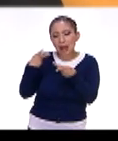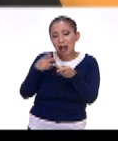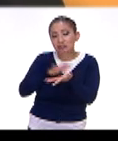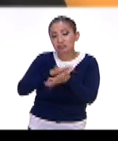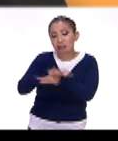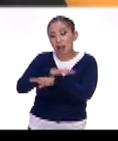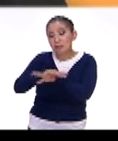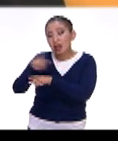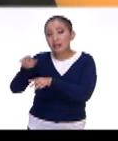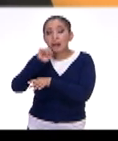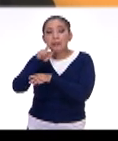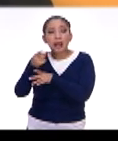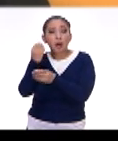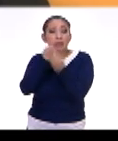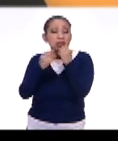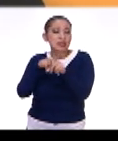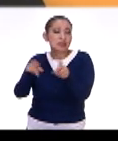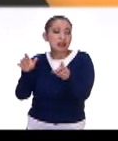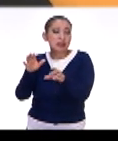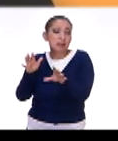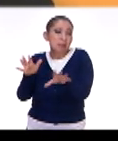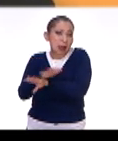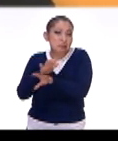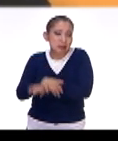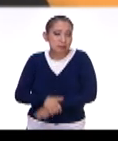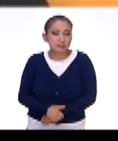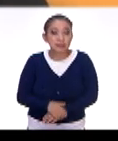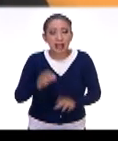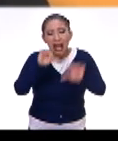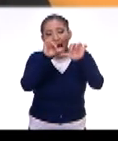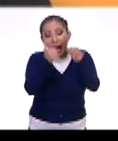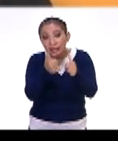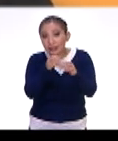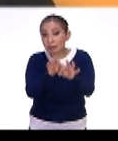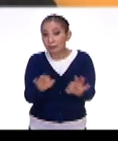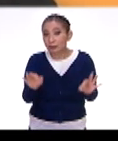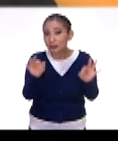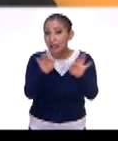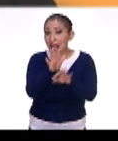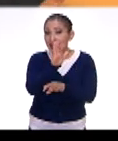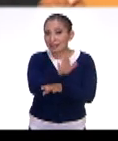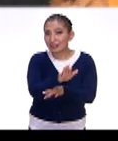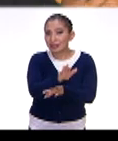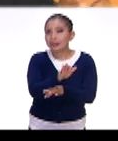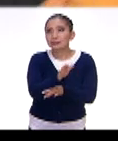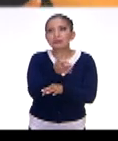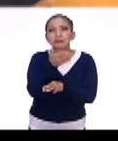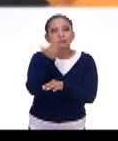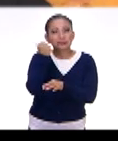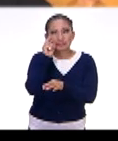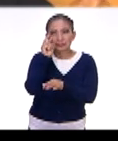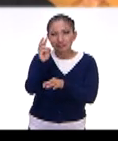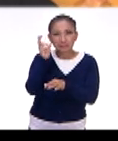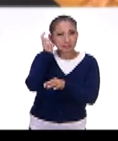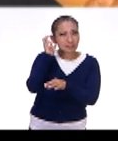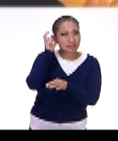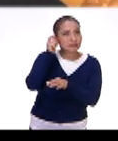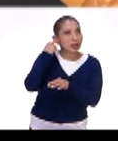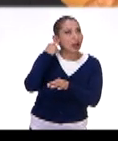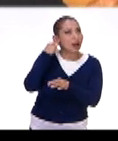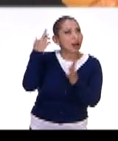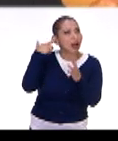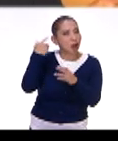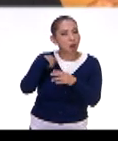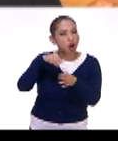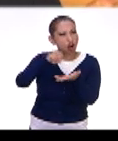transforma la manera en que se consumen. El arte es muy importante en esto. No sé si se alcanza a escuchar seguramente ahí,